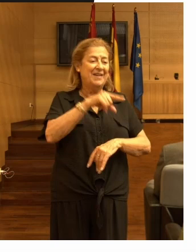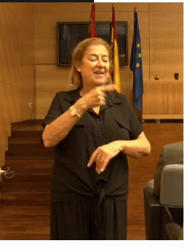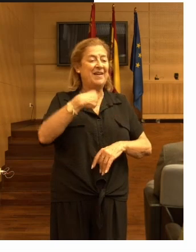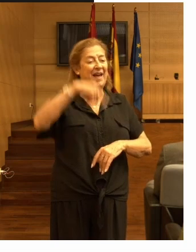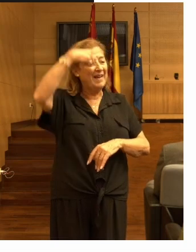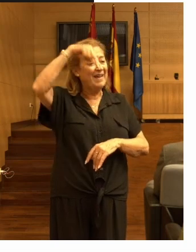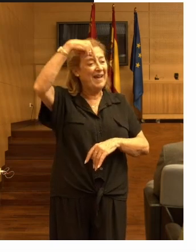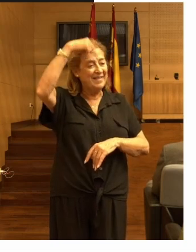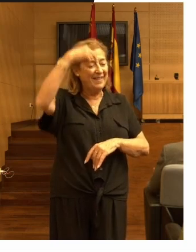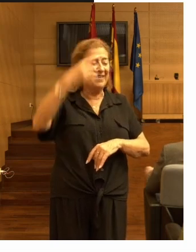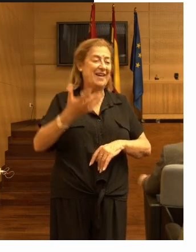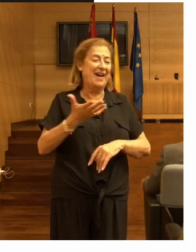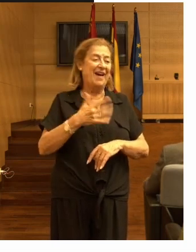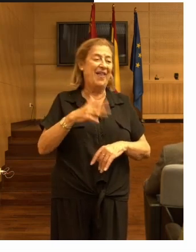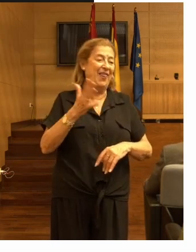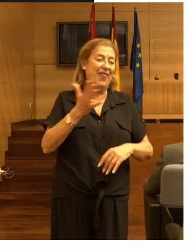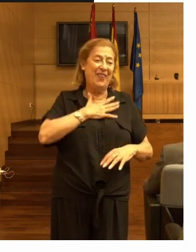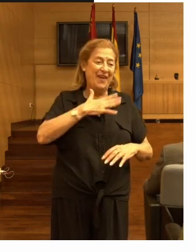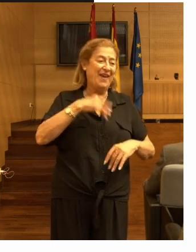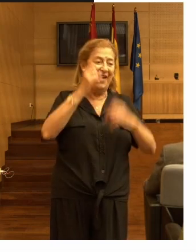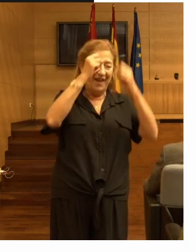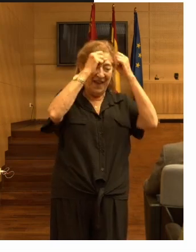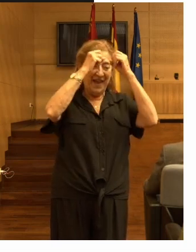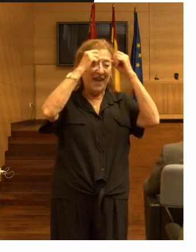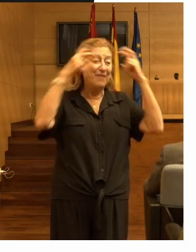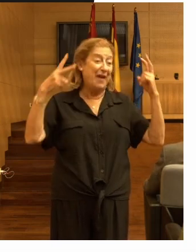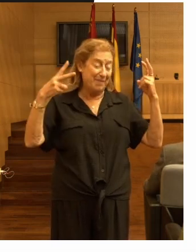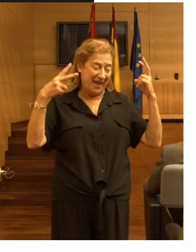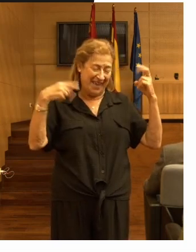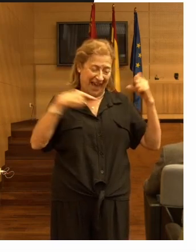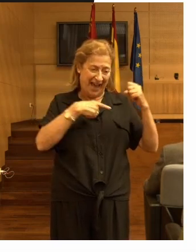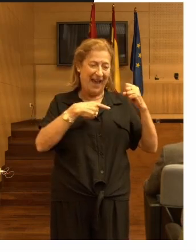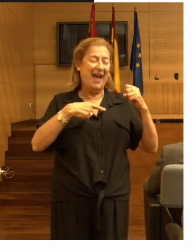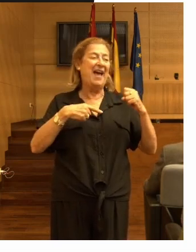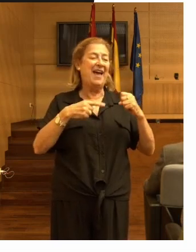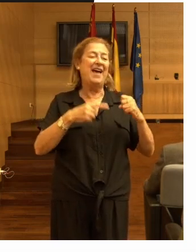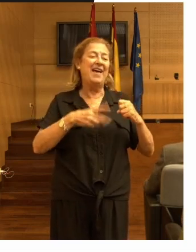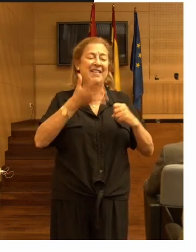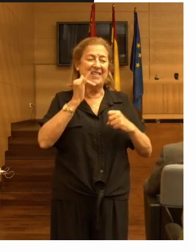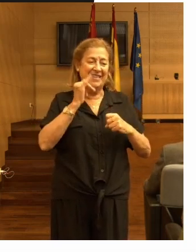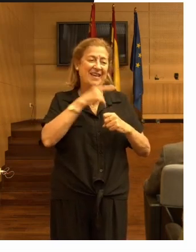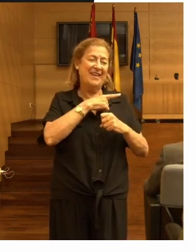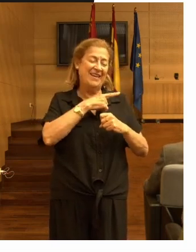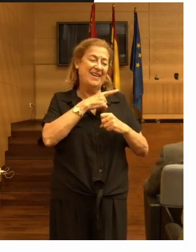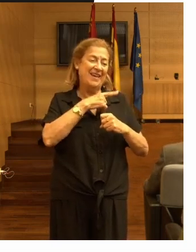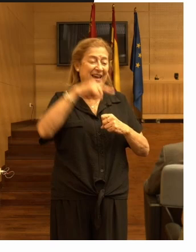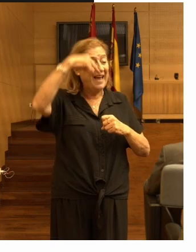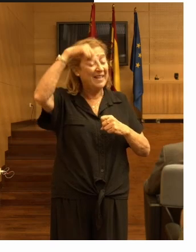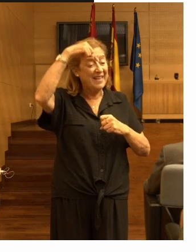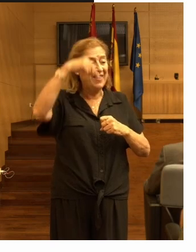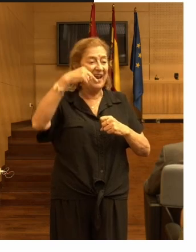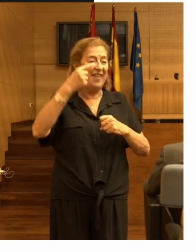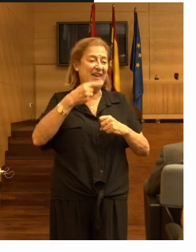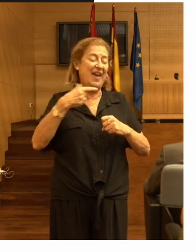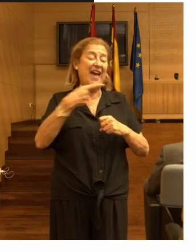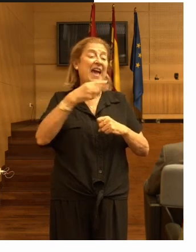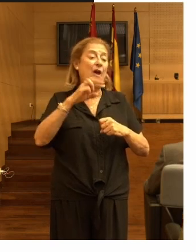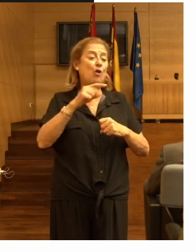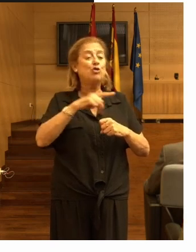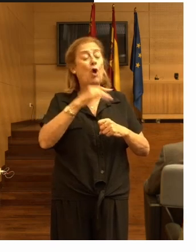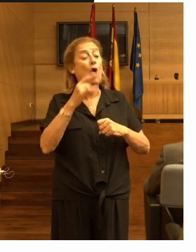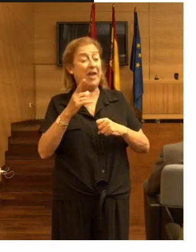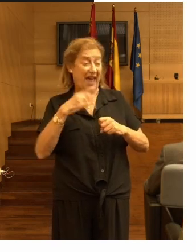catedrática de enfermería está tiene la catedra de gerontología